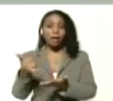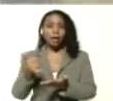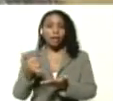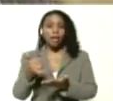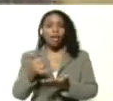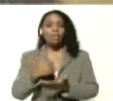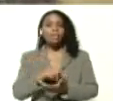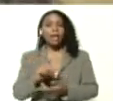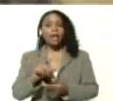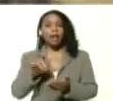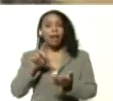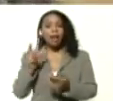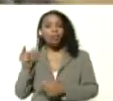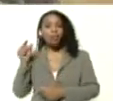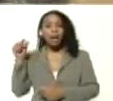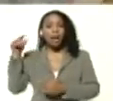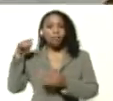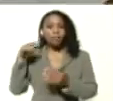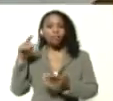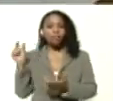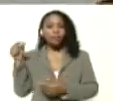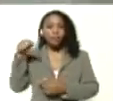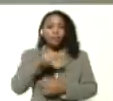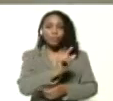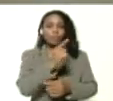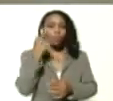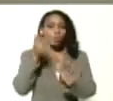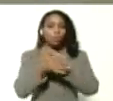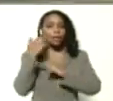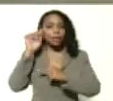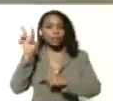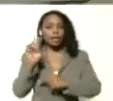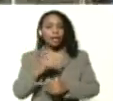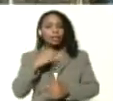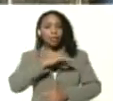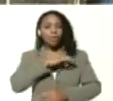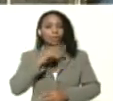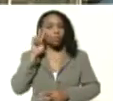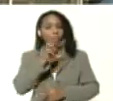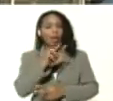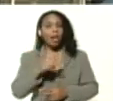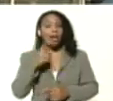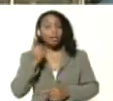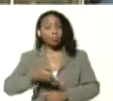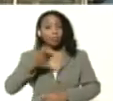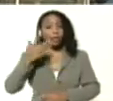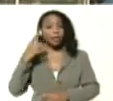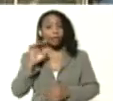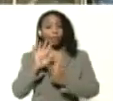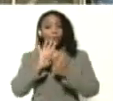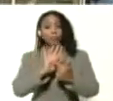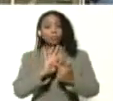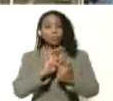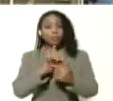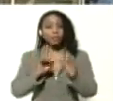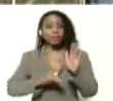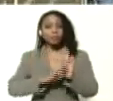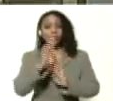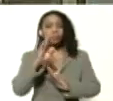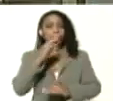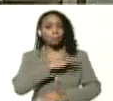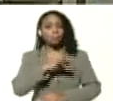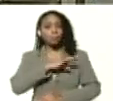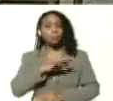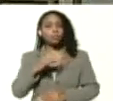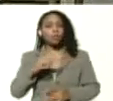y del vive tv y otras clases audiovisuales señor presidente también es importante resaltar que aquí se está desarrollando la misión Sucre